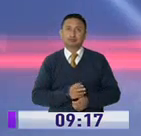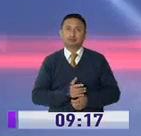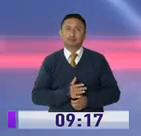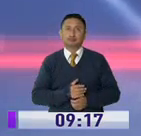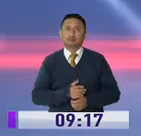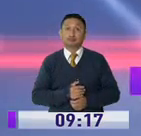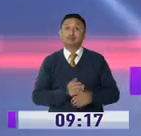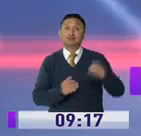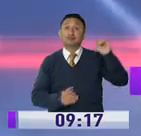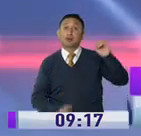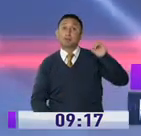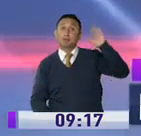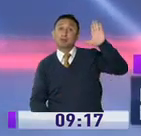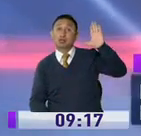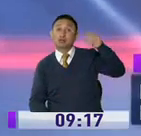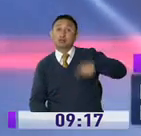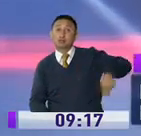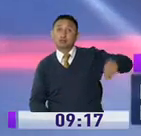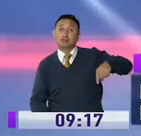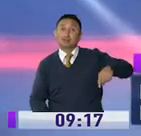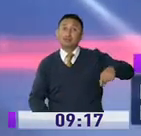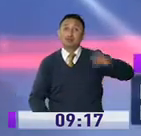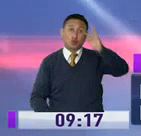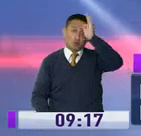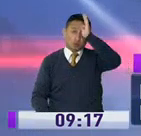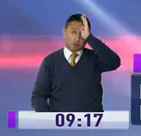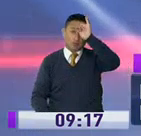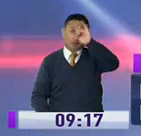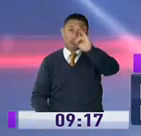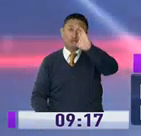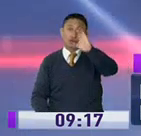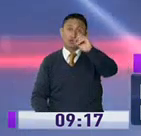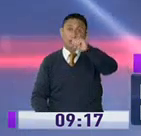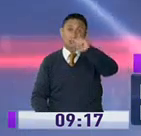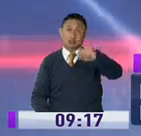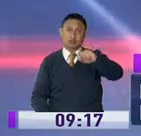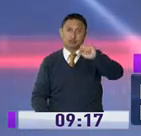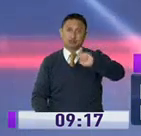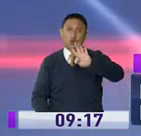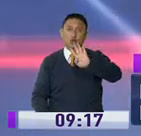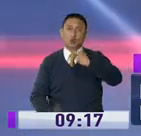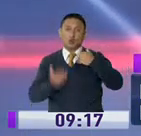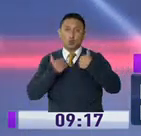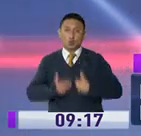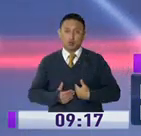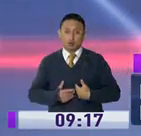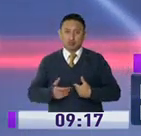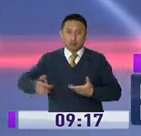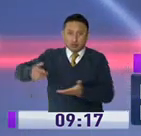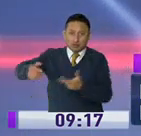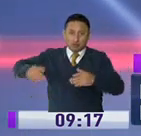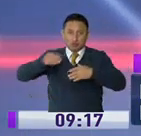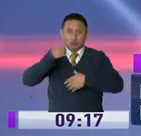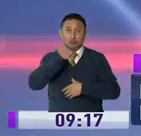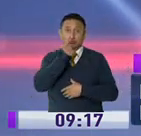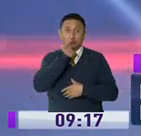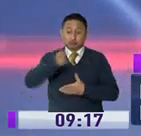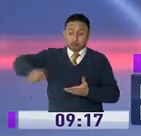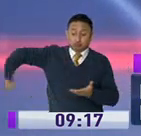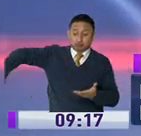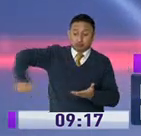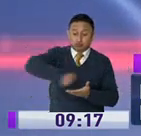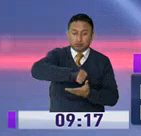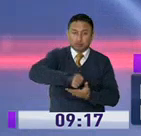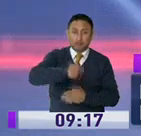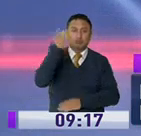Este video grabado en el pasillo de la morgue del Hospital Martín y Casa muestra al menos cuatro cuerpos en bolsas, aproximadamente dos